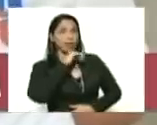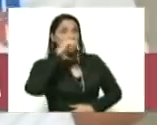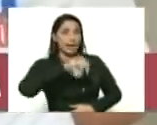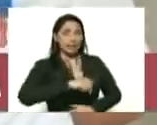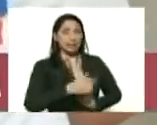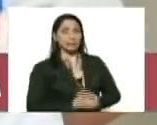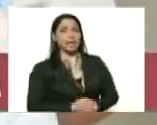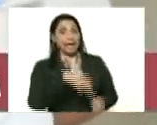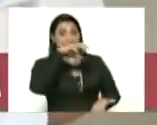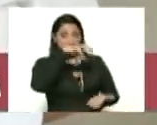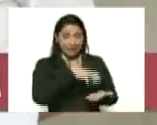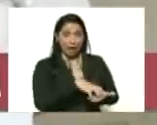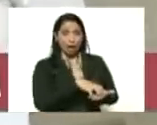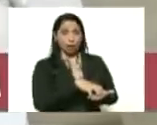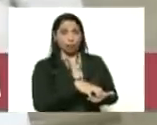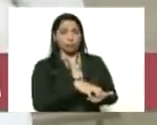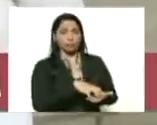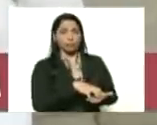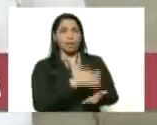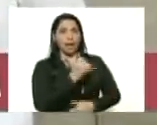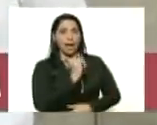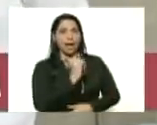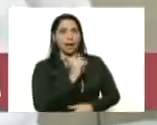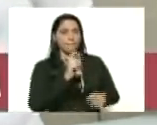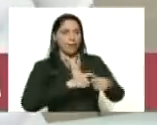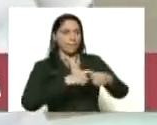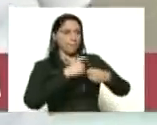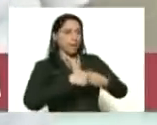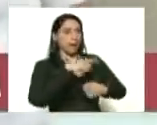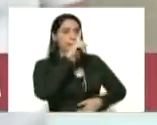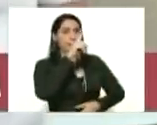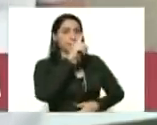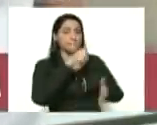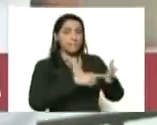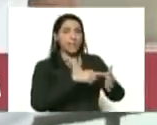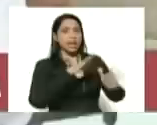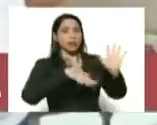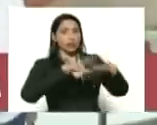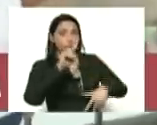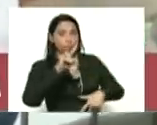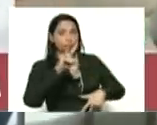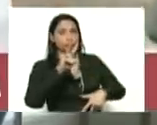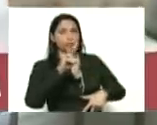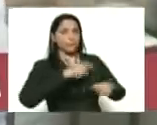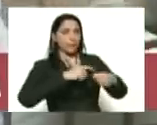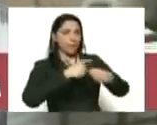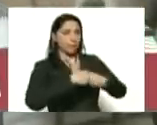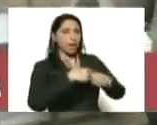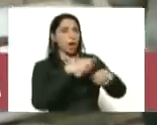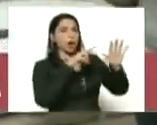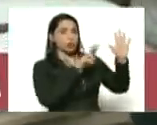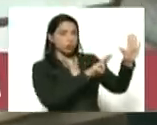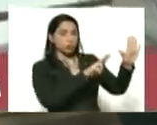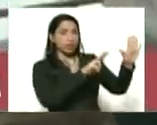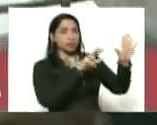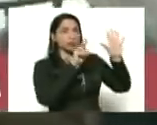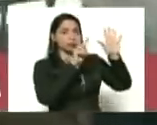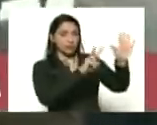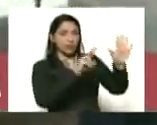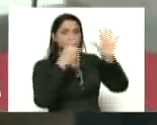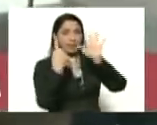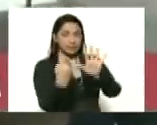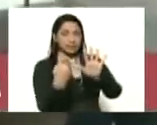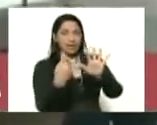estado contamos con una plantilla de mil doce colaboradores en estos momentos tenemos ochocientos setenta y seis activos